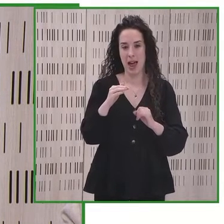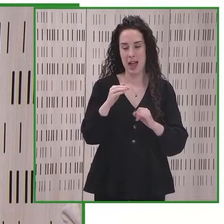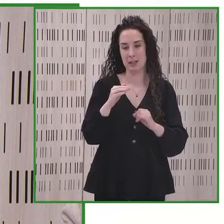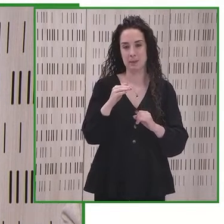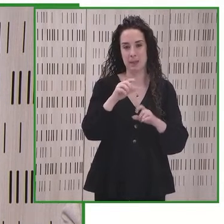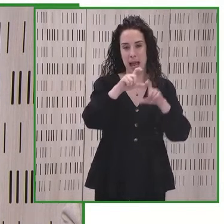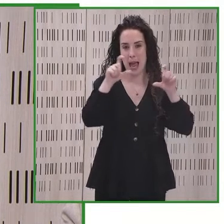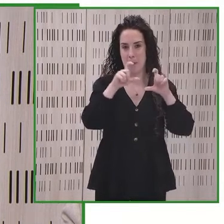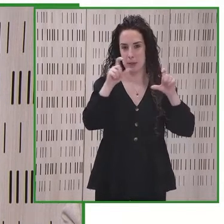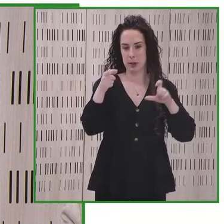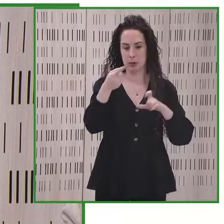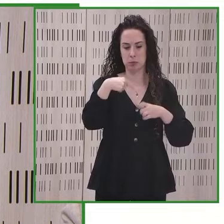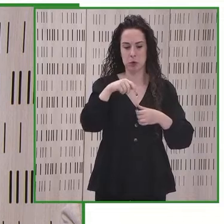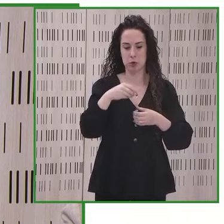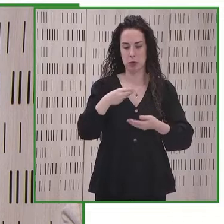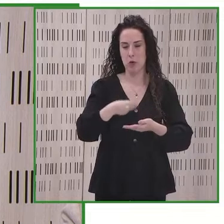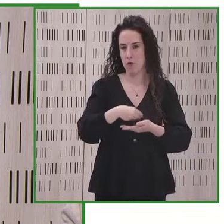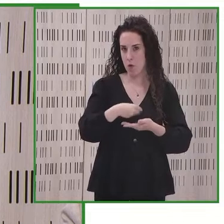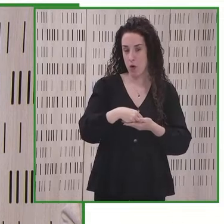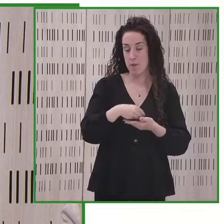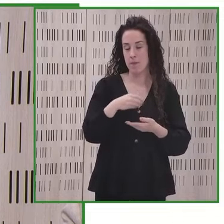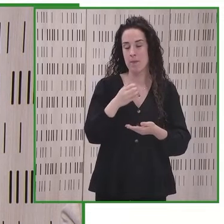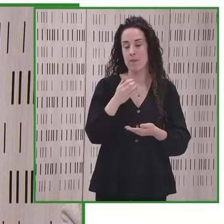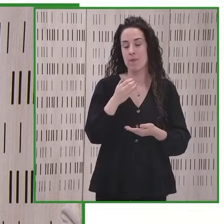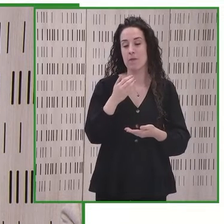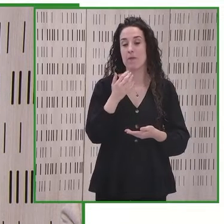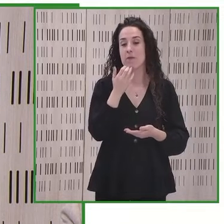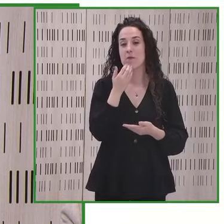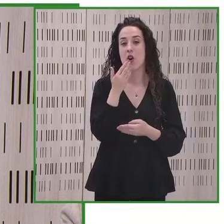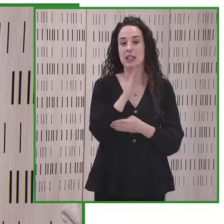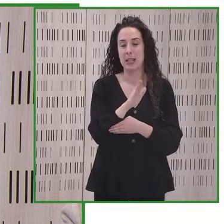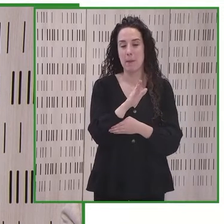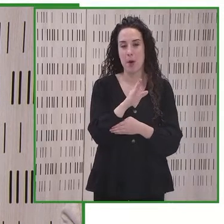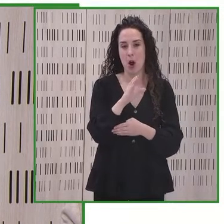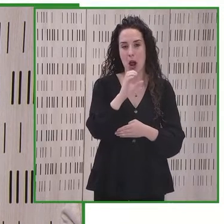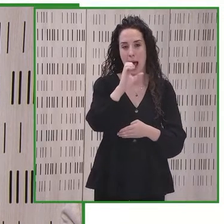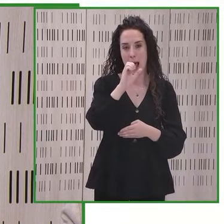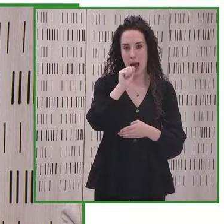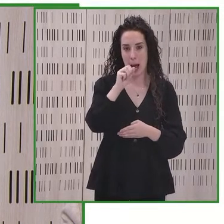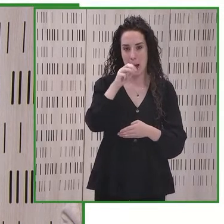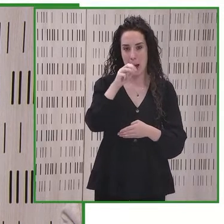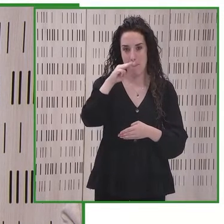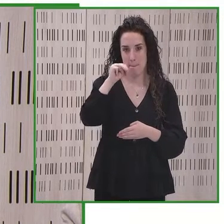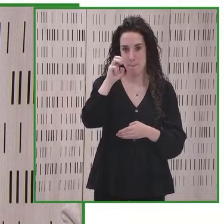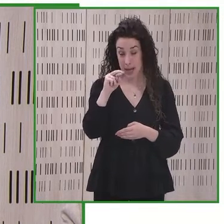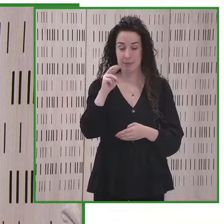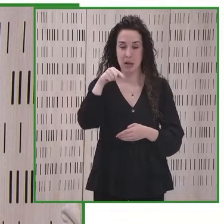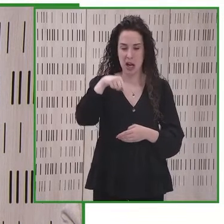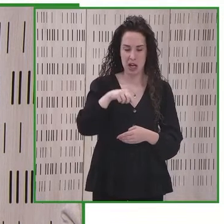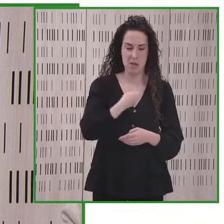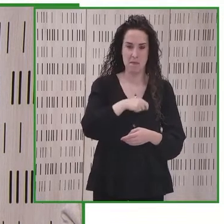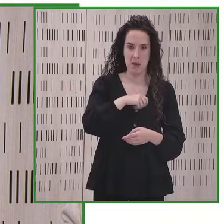nuestros sponsors, entre ellos la Cámara Oficial de Chile,